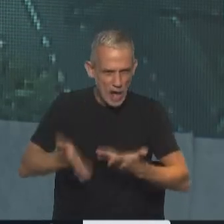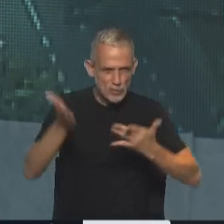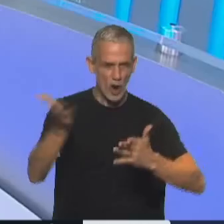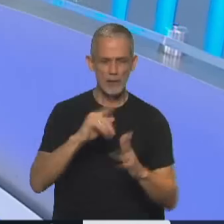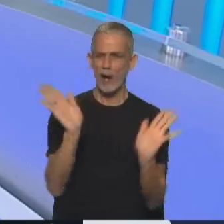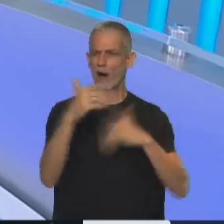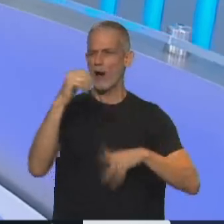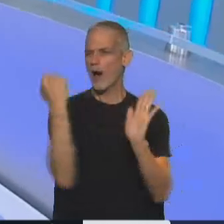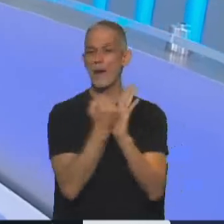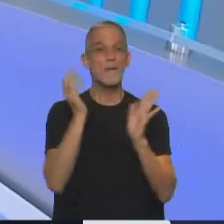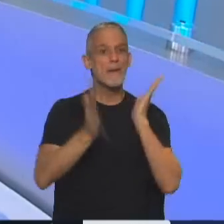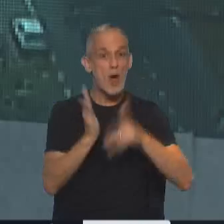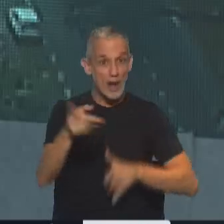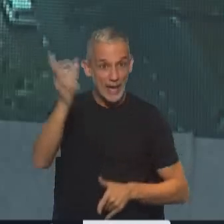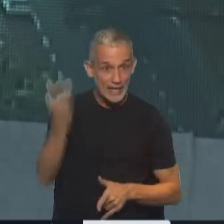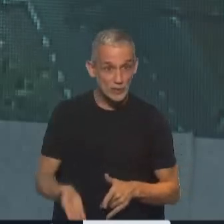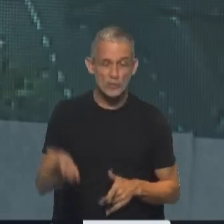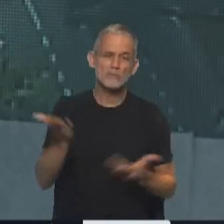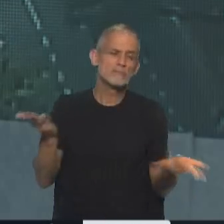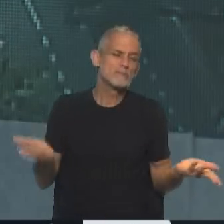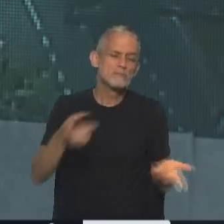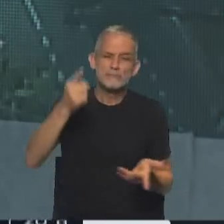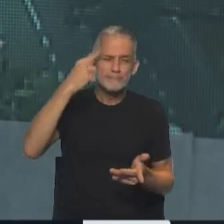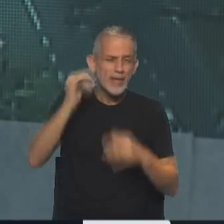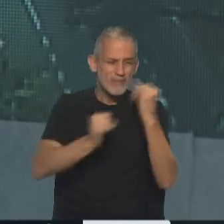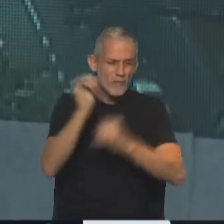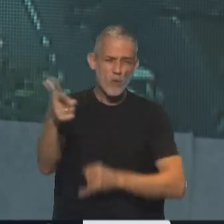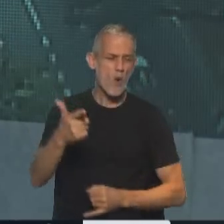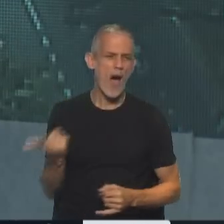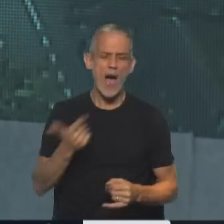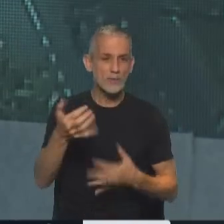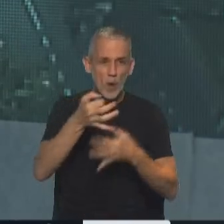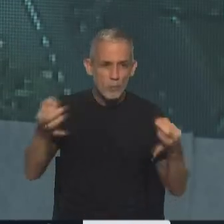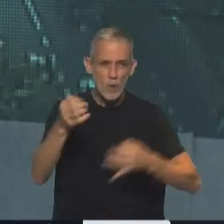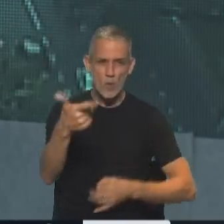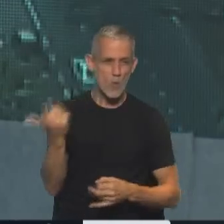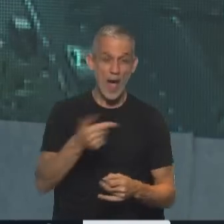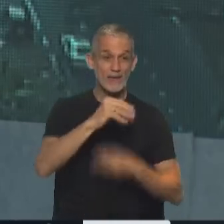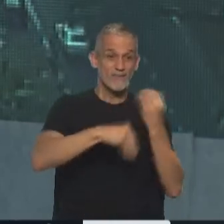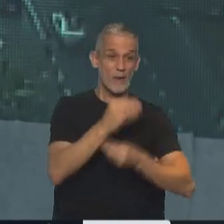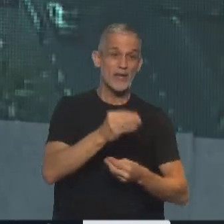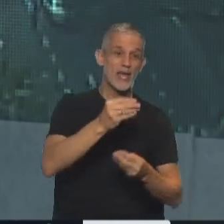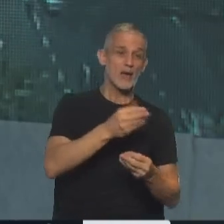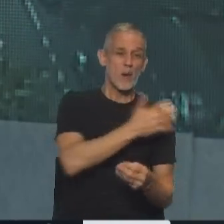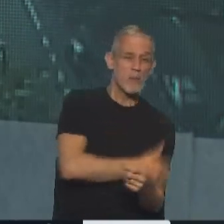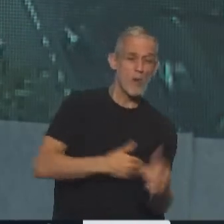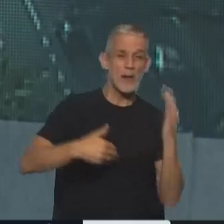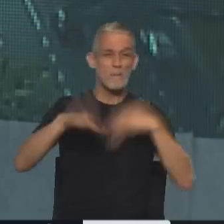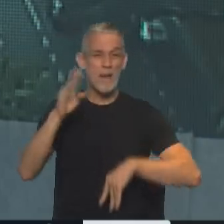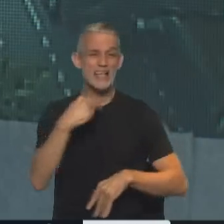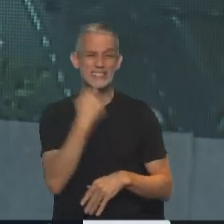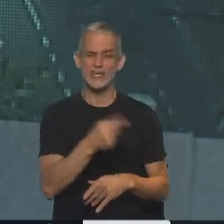estigmatizante y violento, está absolutamente desinformado porque no es real que las familias pobres tengan más hijos que las familias